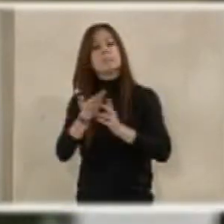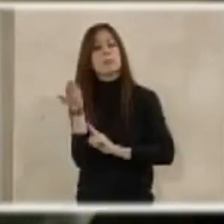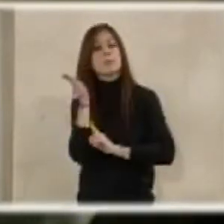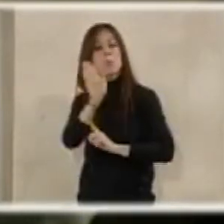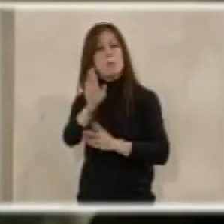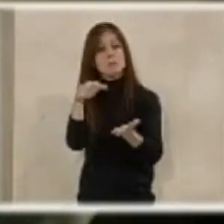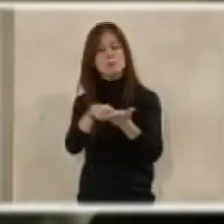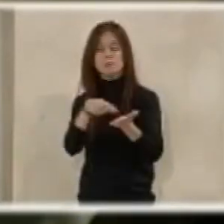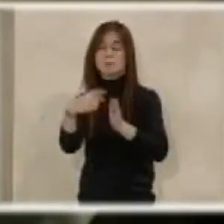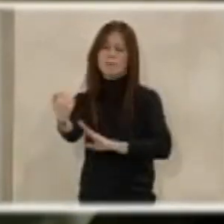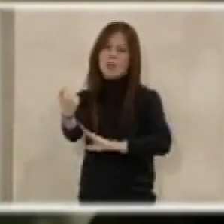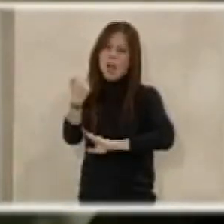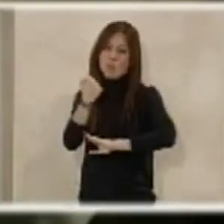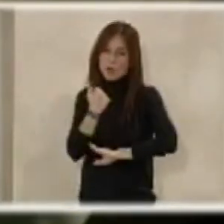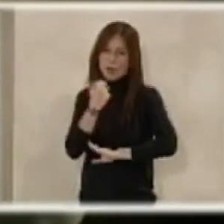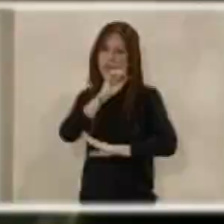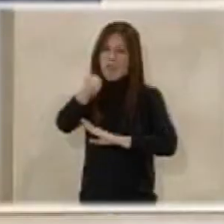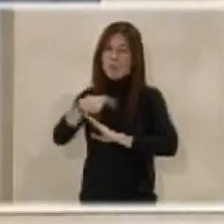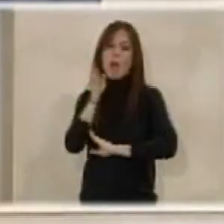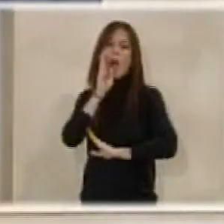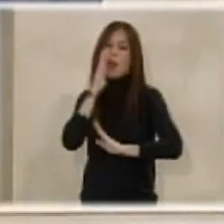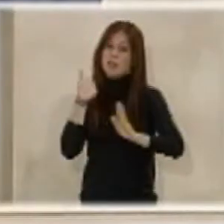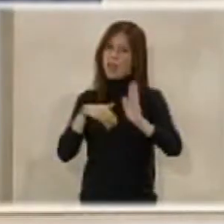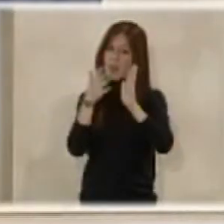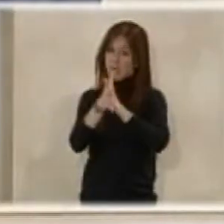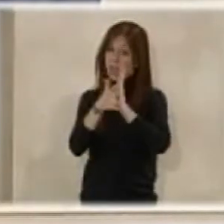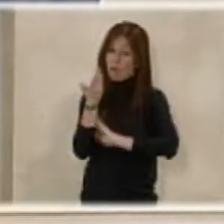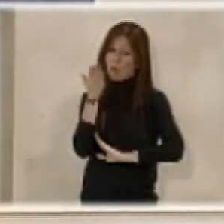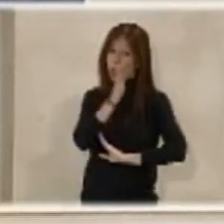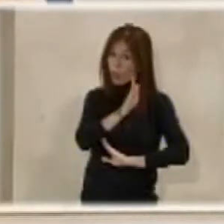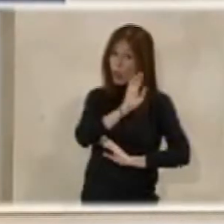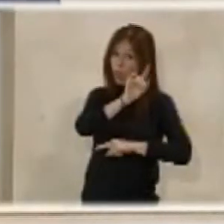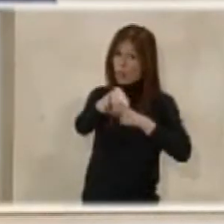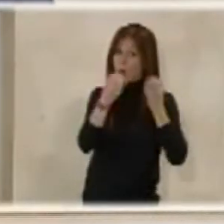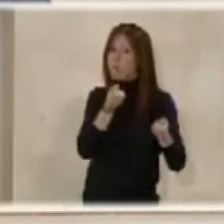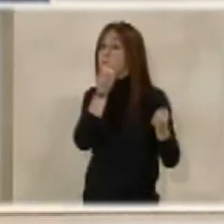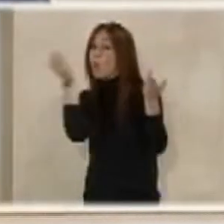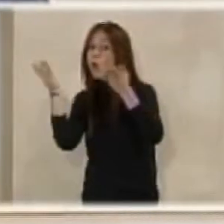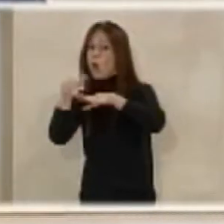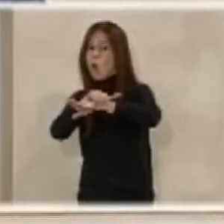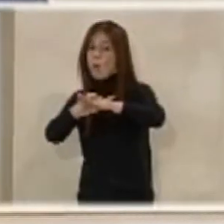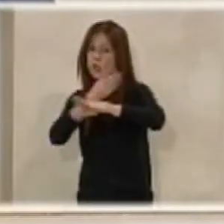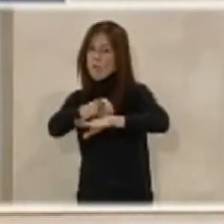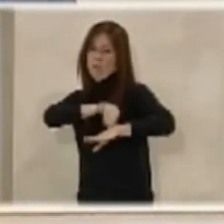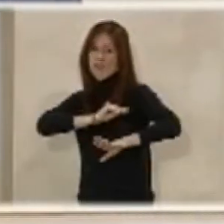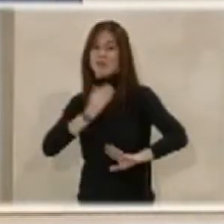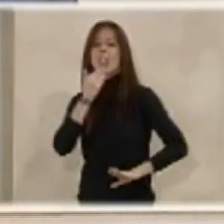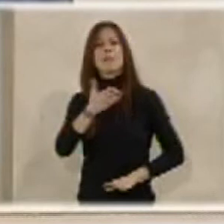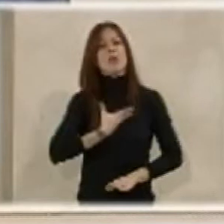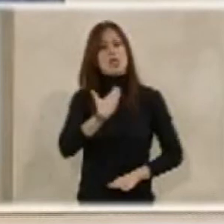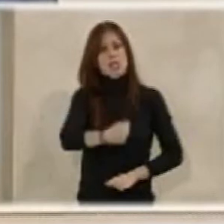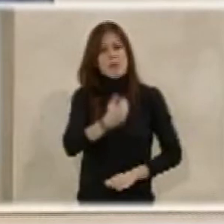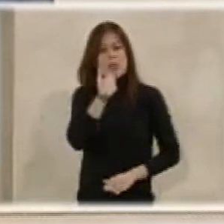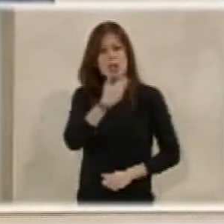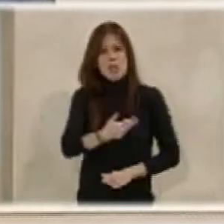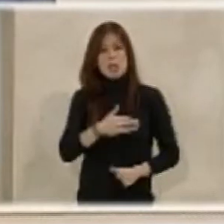reivindicación y que sea trasladada, como hemos dicho en los términos de la moción, al Gobierno de España. Muchas gracias. Muchas gracias.